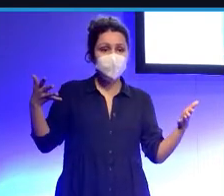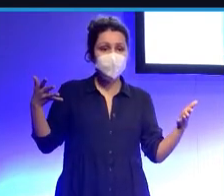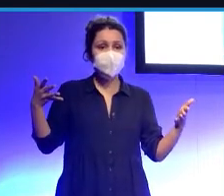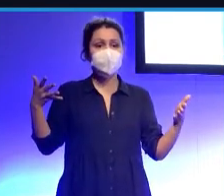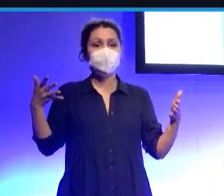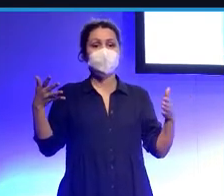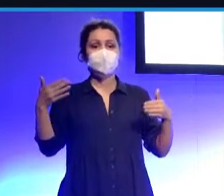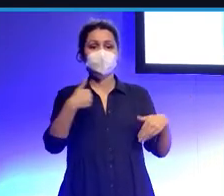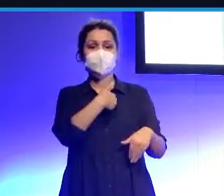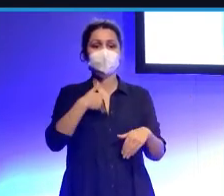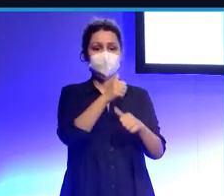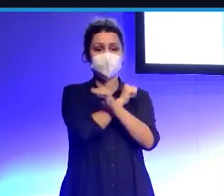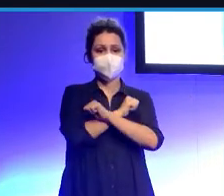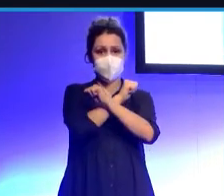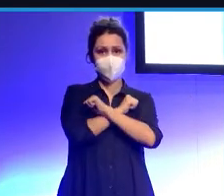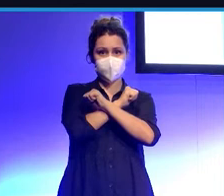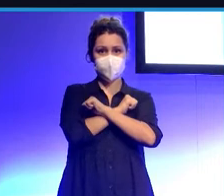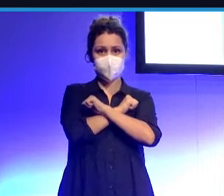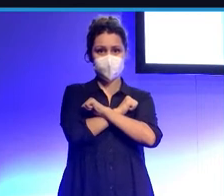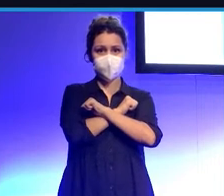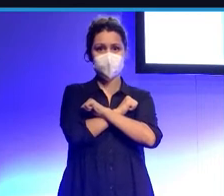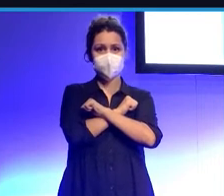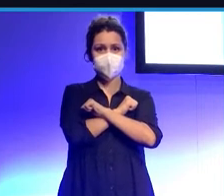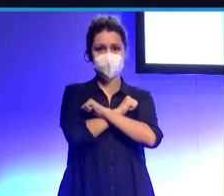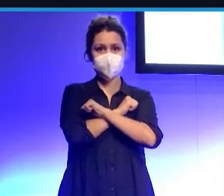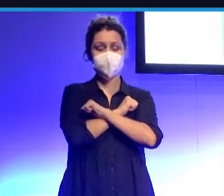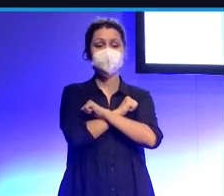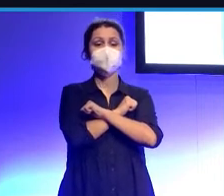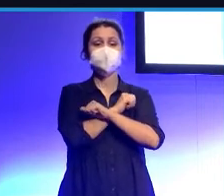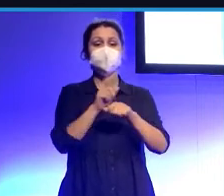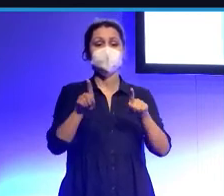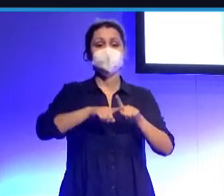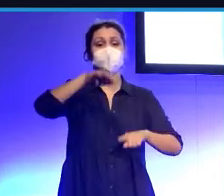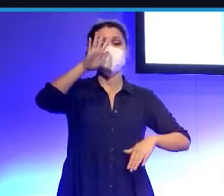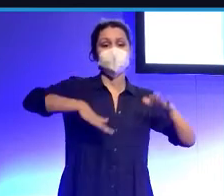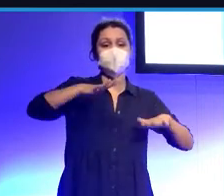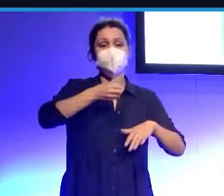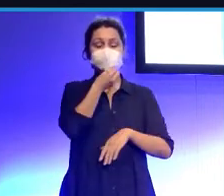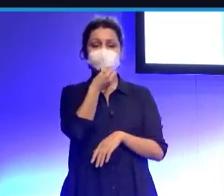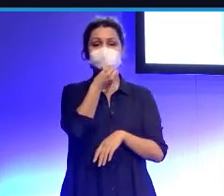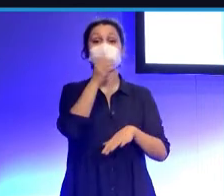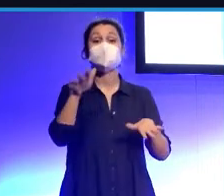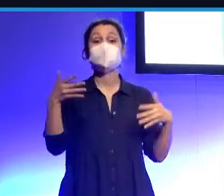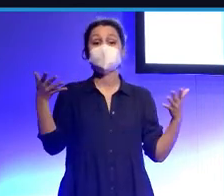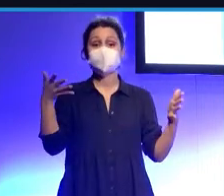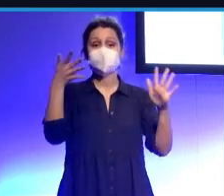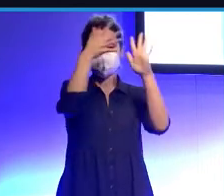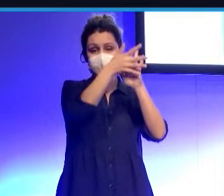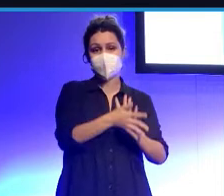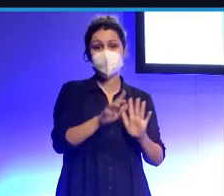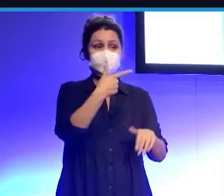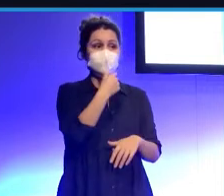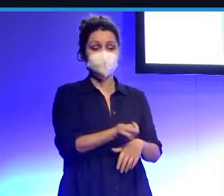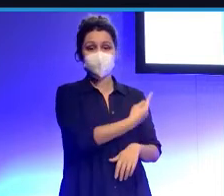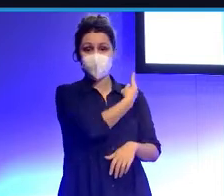ya se empieza a escuchar, ya se empieza a escuchar algunas retransmisiones. Y, bueno, el concepto es muy sencillo, en